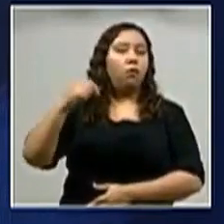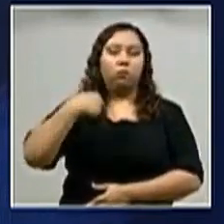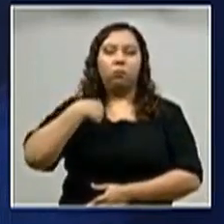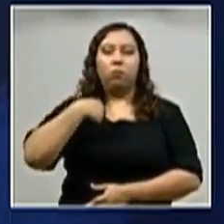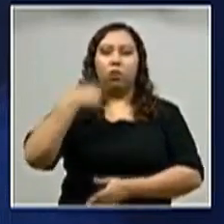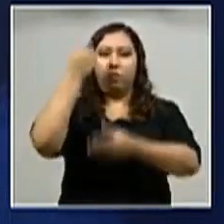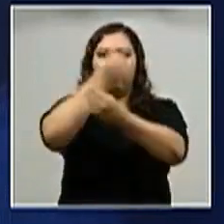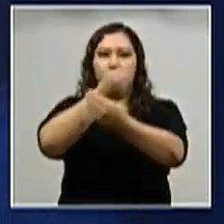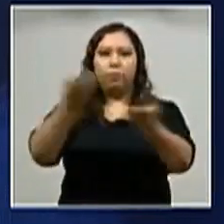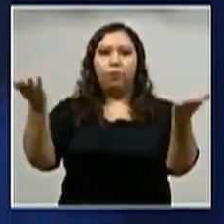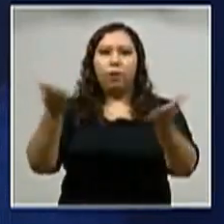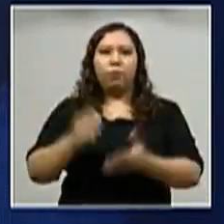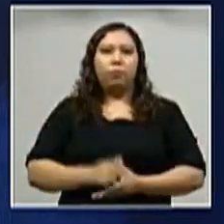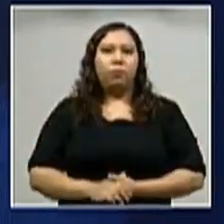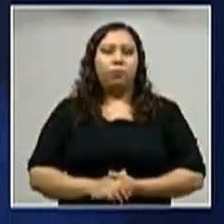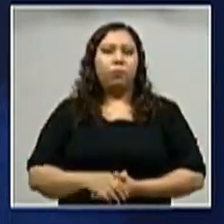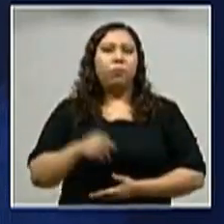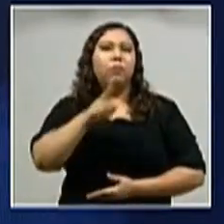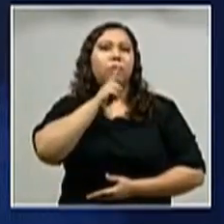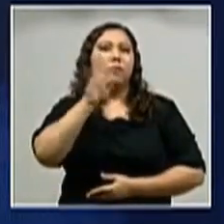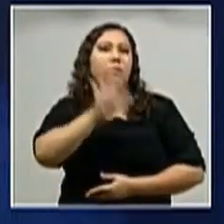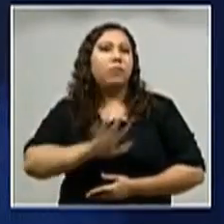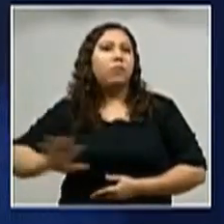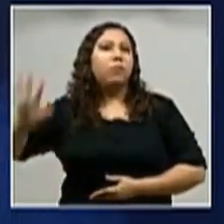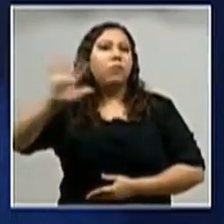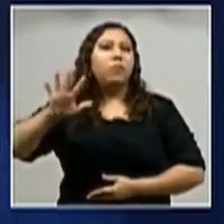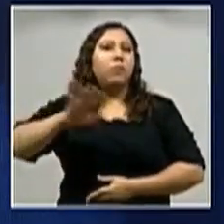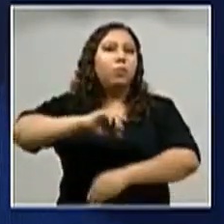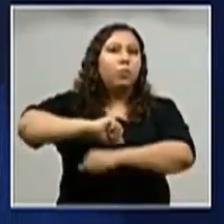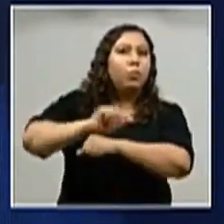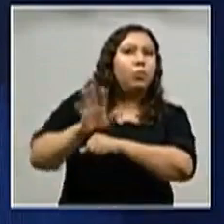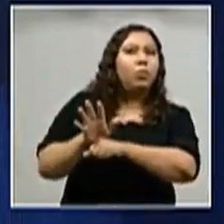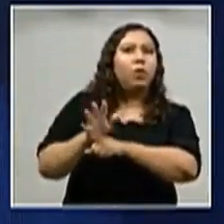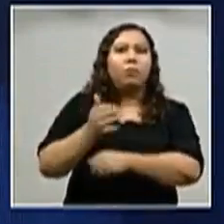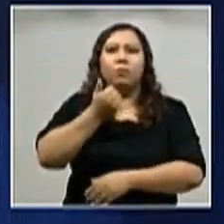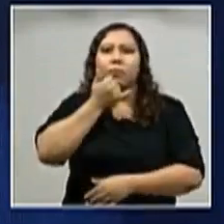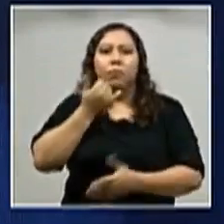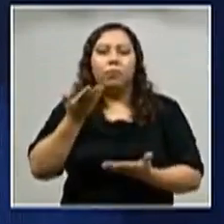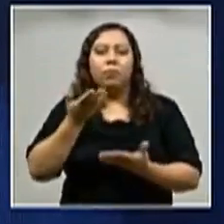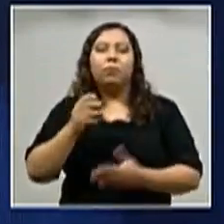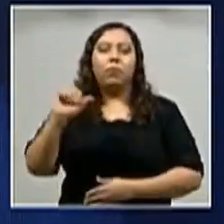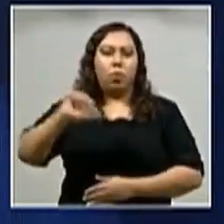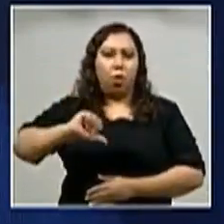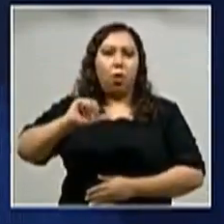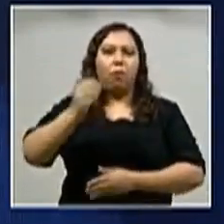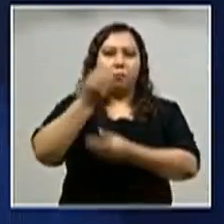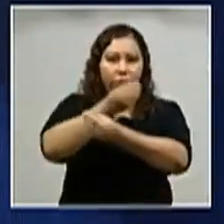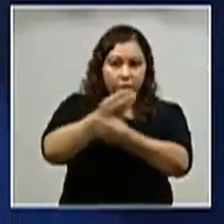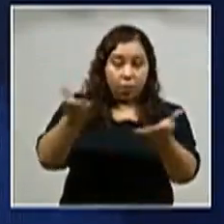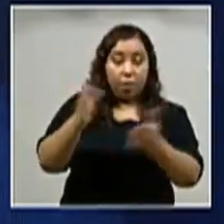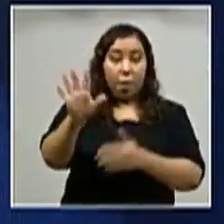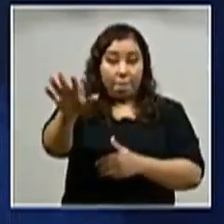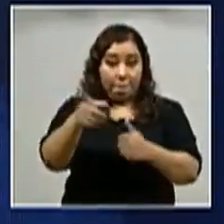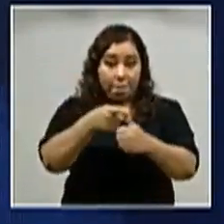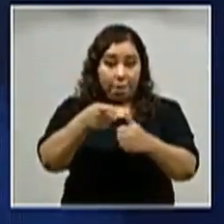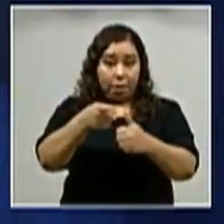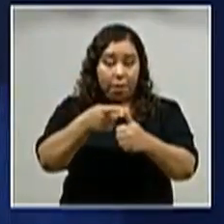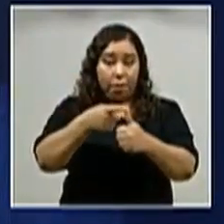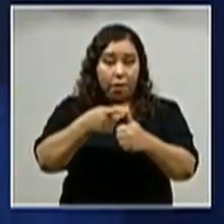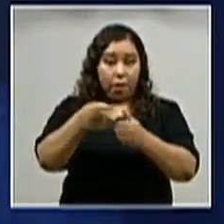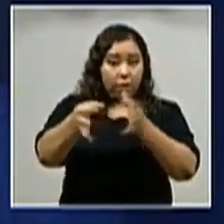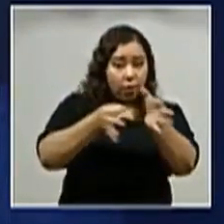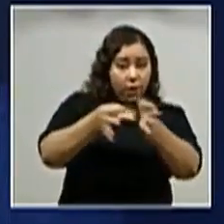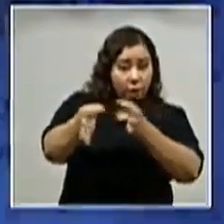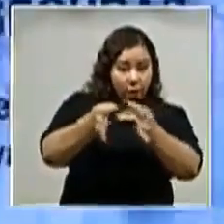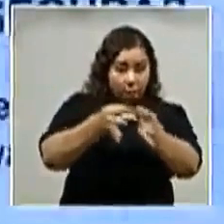ustedes la situación actual de coronavirus en nuestro país. Pero voy a comenzar comentándoles que el gobierno de la